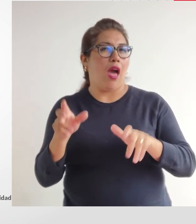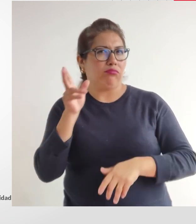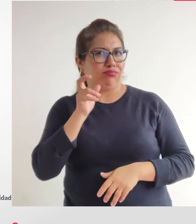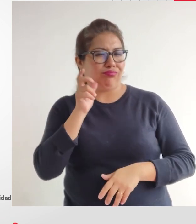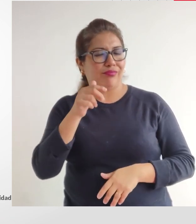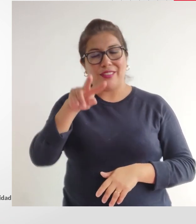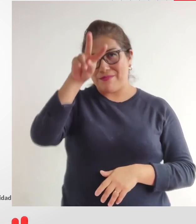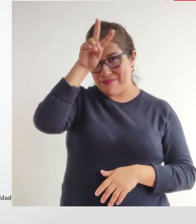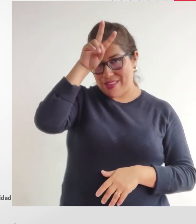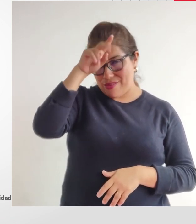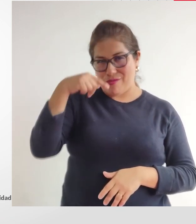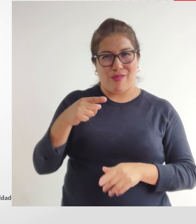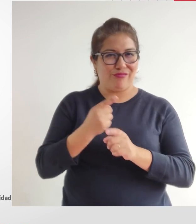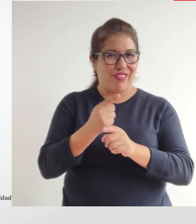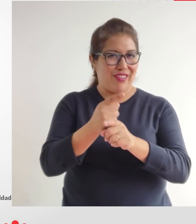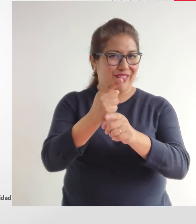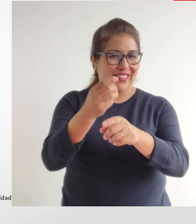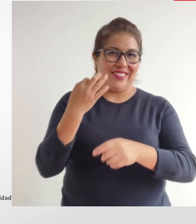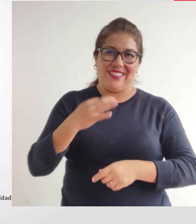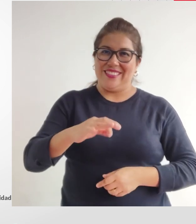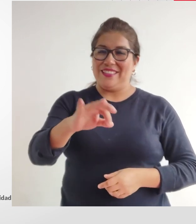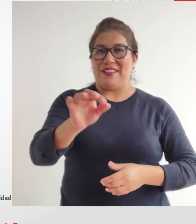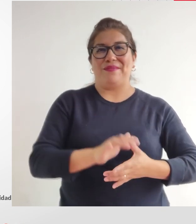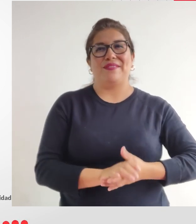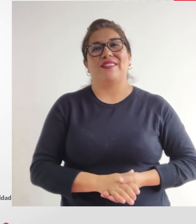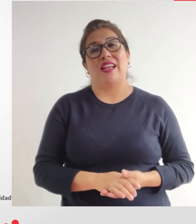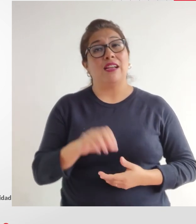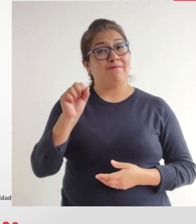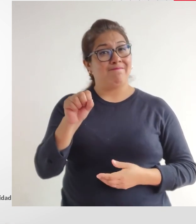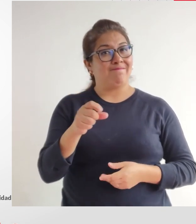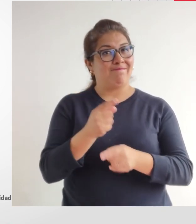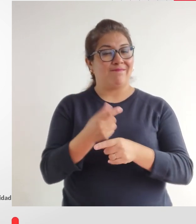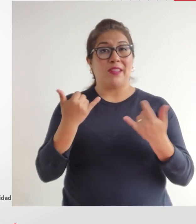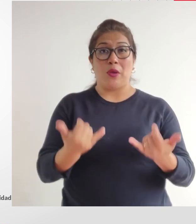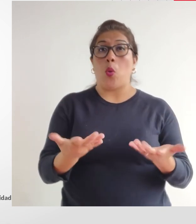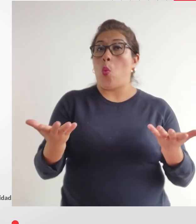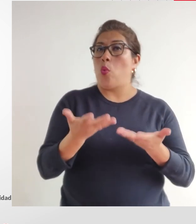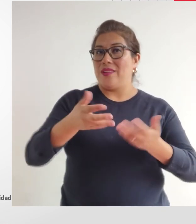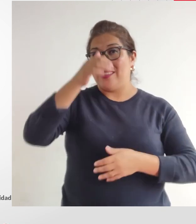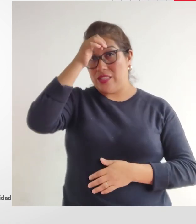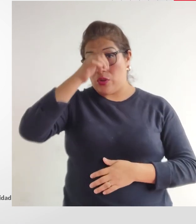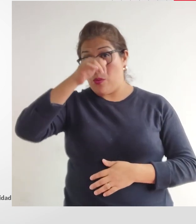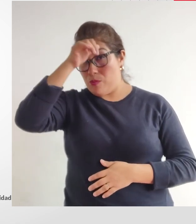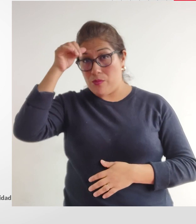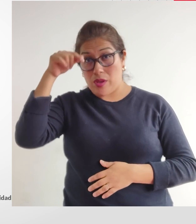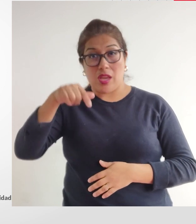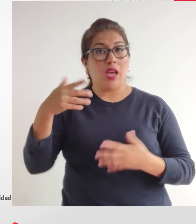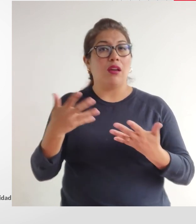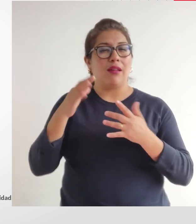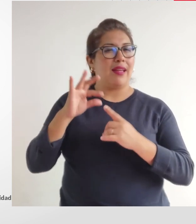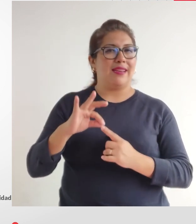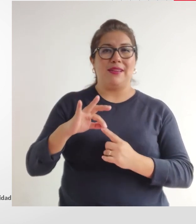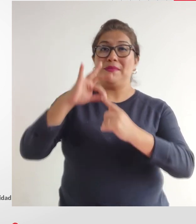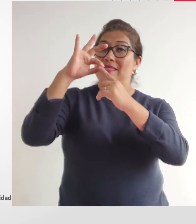Radio Nacional del Perú, la radio que nace cada día, efectivamente, Enrique. Un domingo, pero este es un domingo